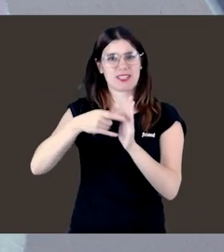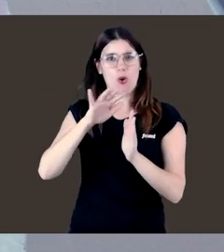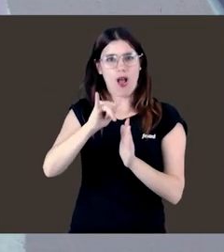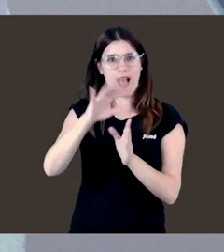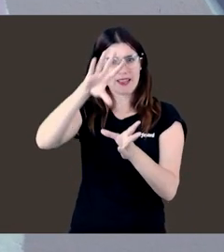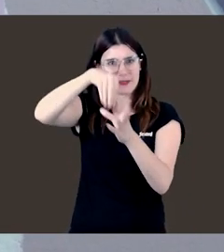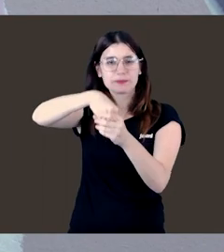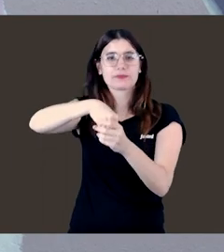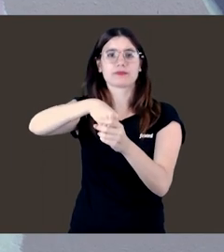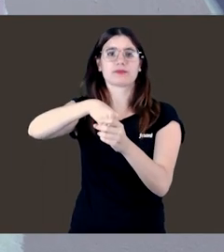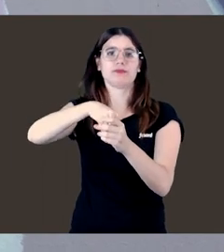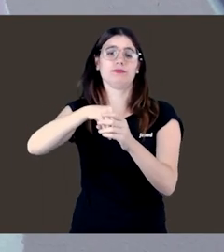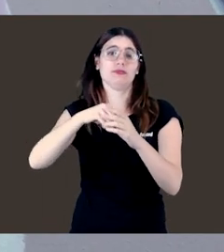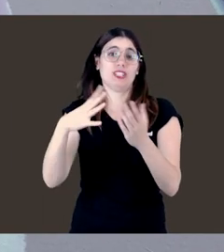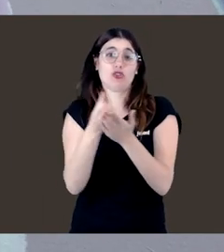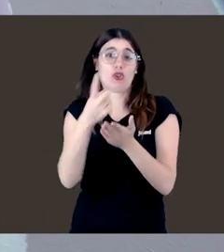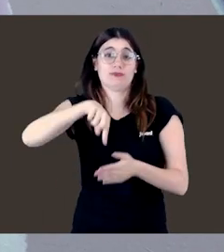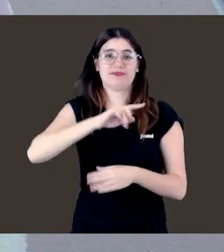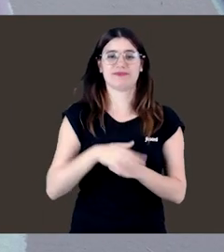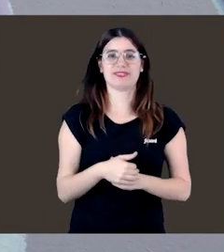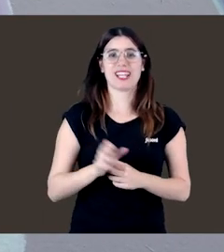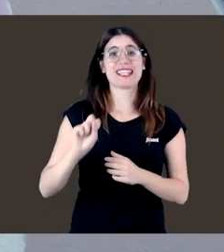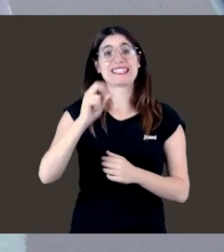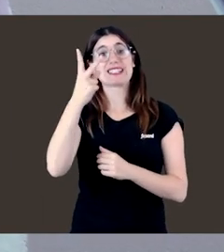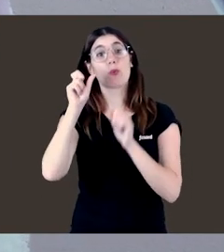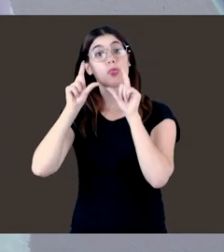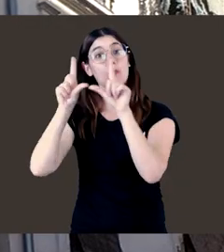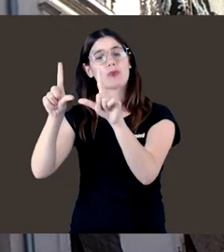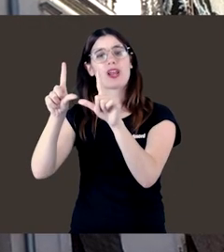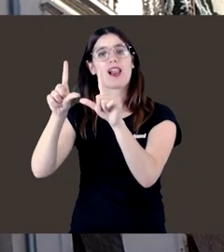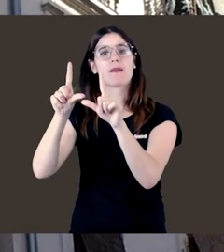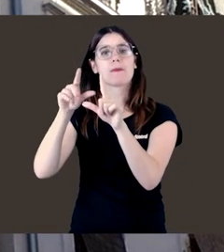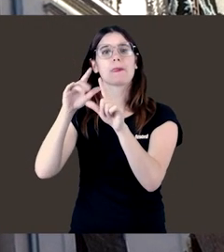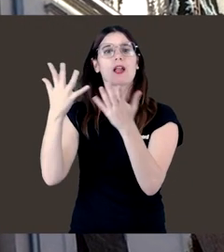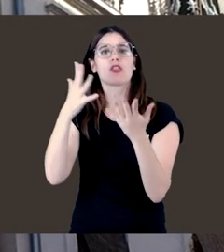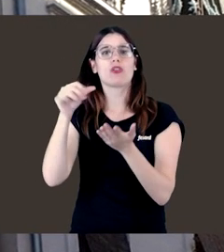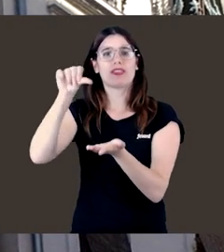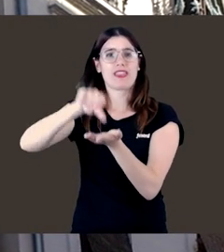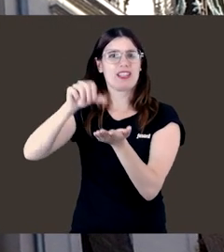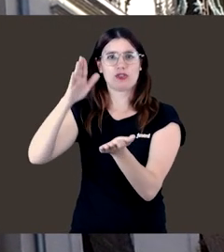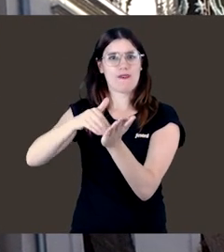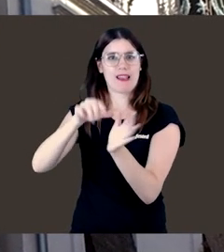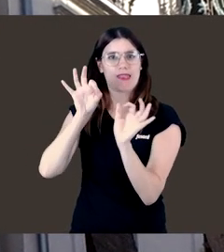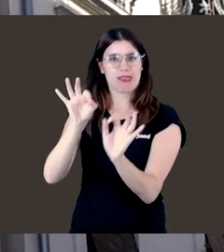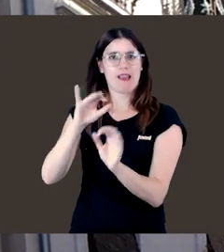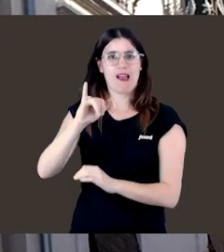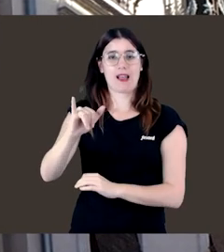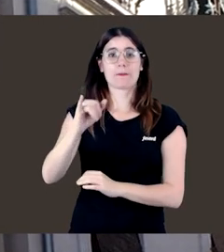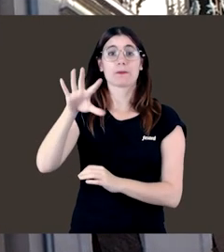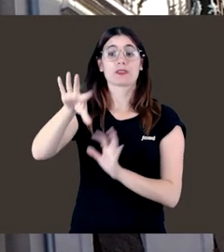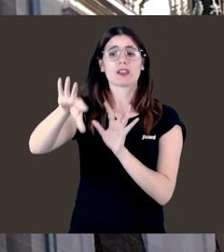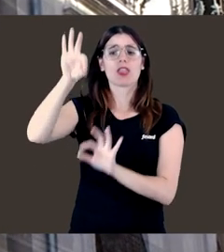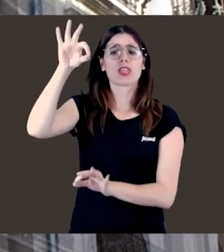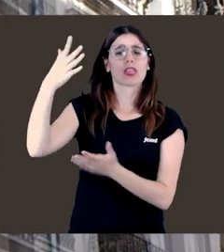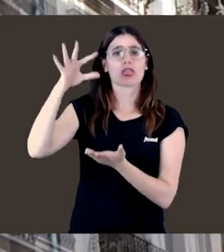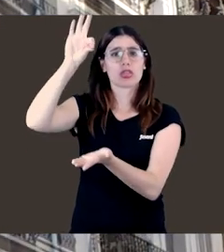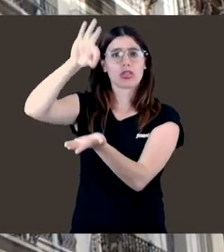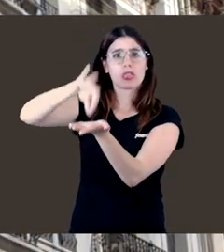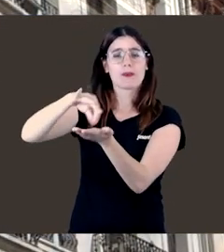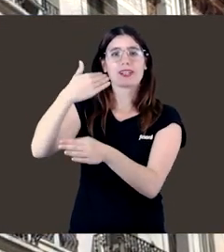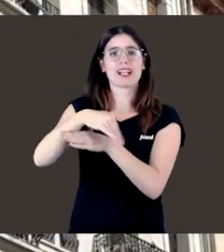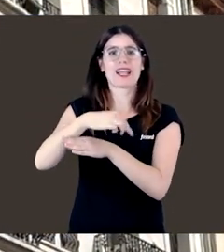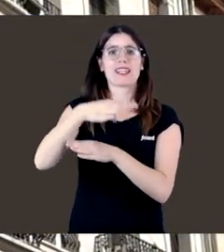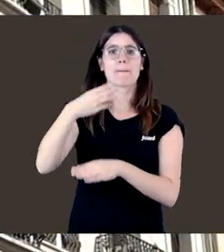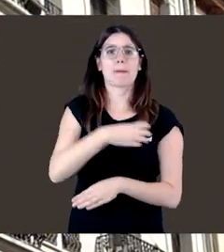matemático que existe en todos lados. El segundo de los murales luce en el centro de Valencia. El